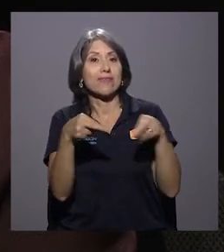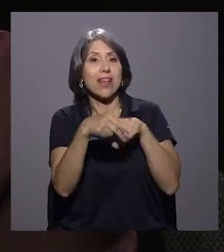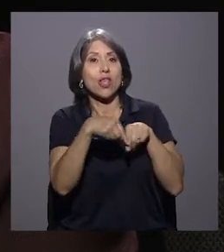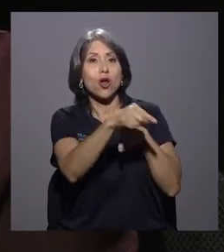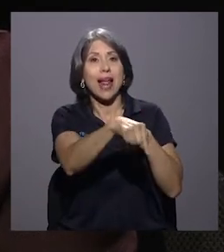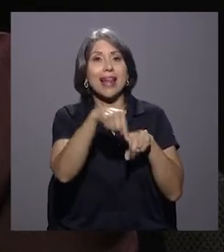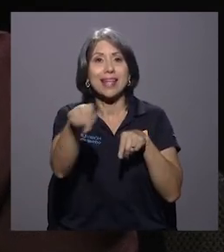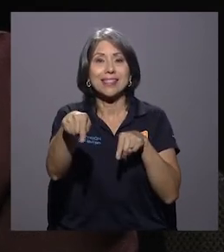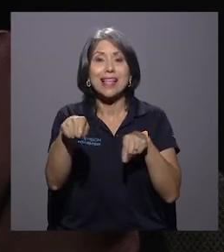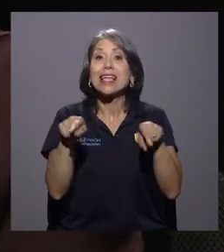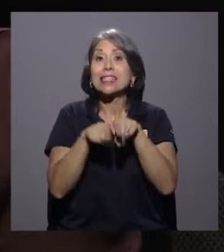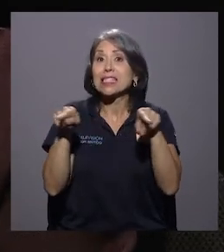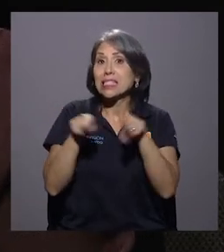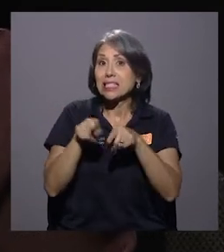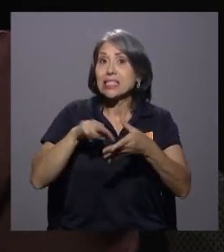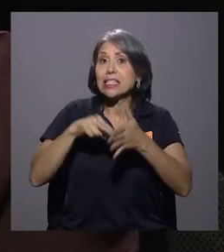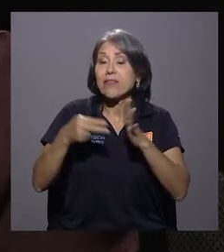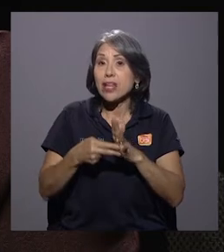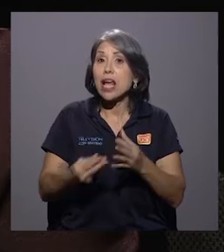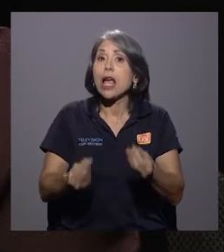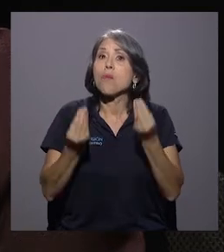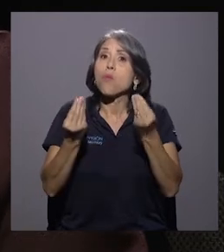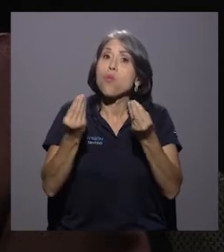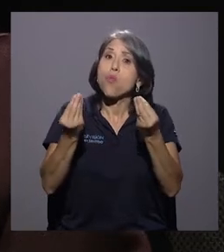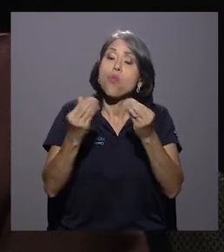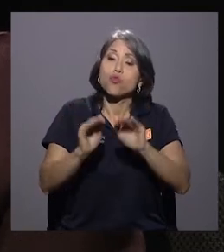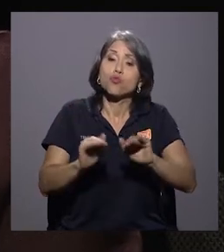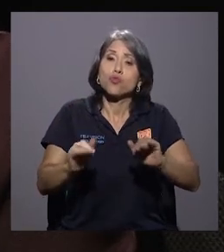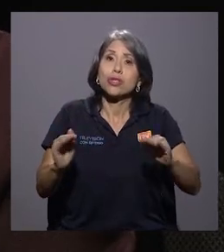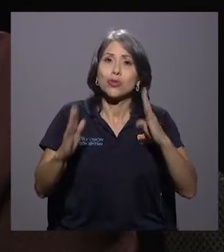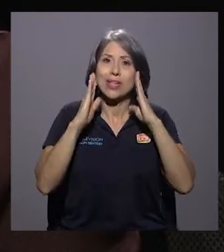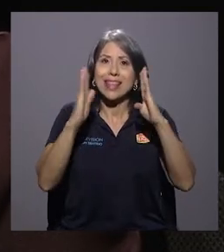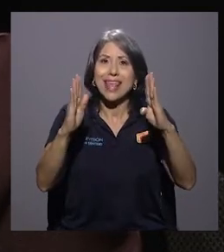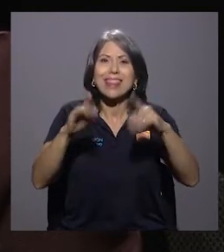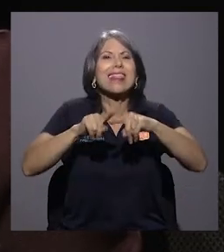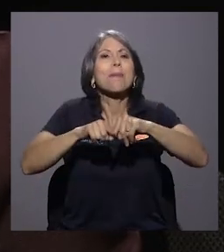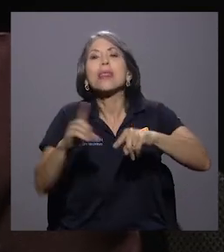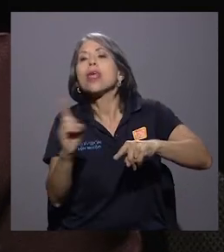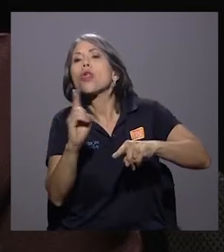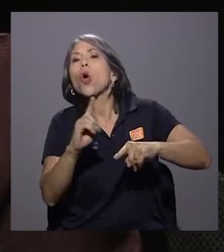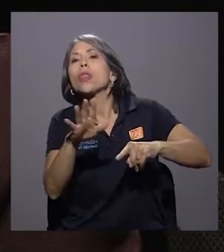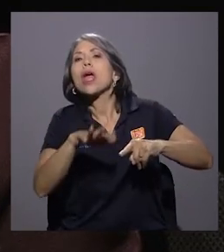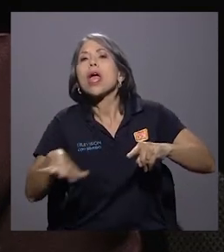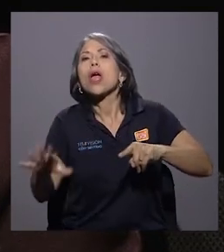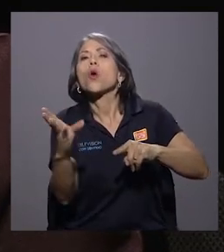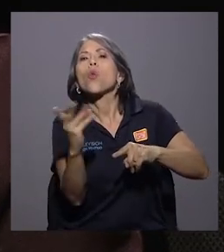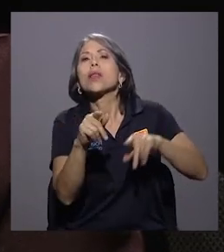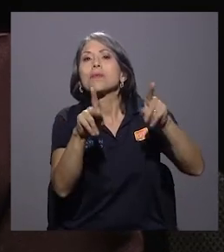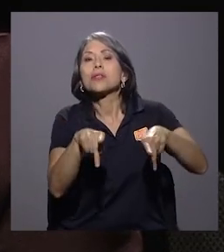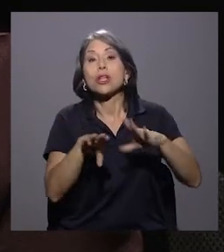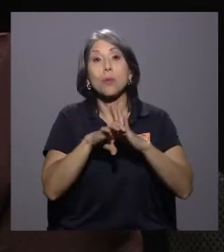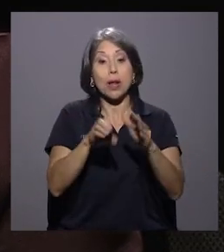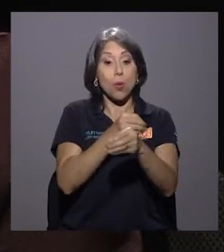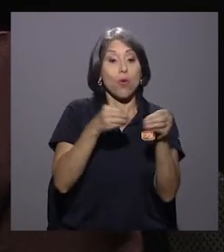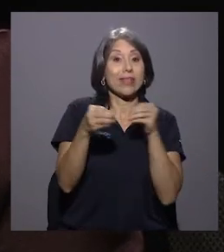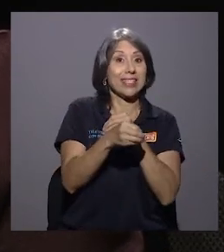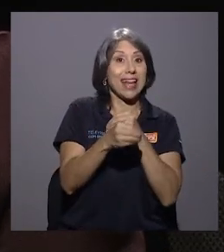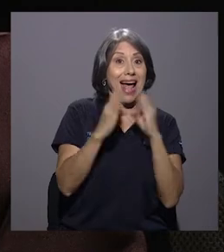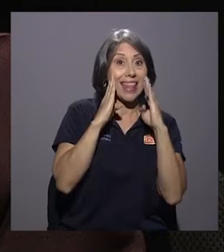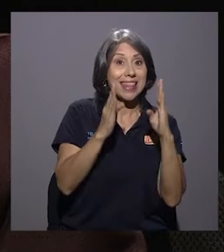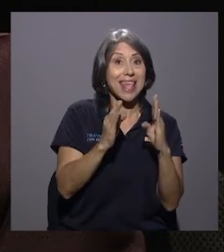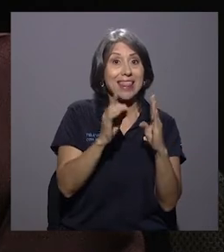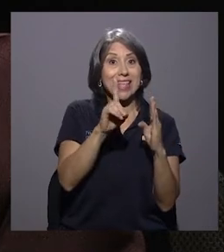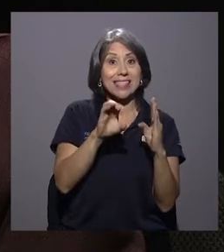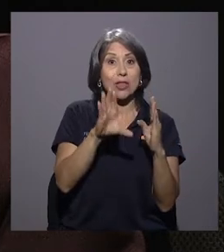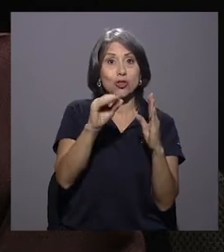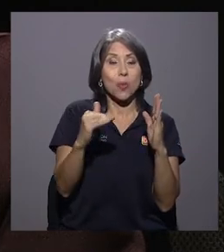población a nivel demográfico que atiende. No es lo mismo una oficina que tiene 150 mil personas menores de edad que